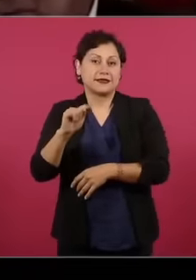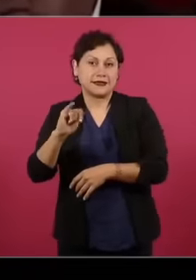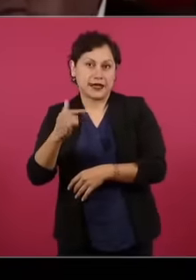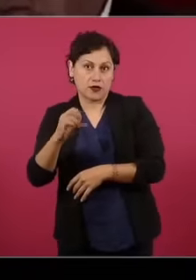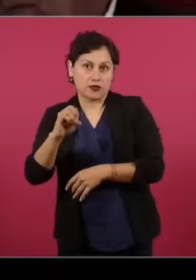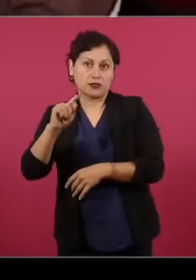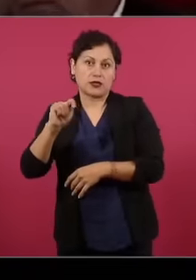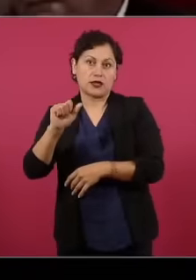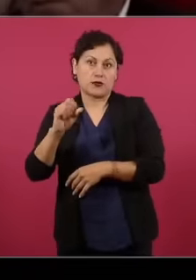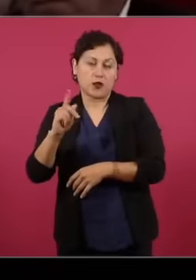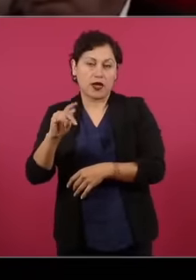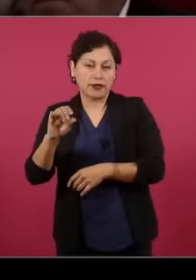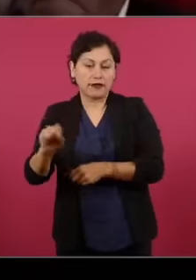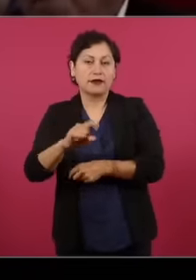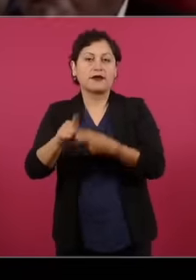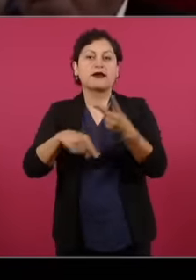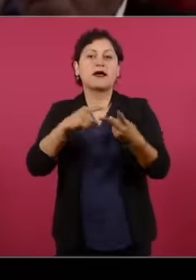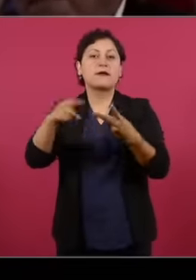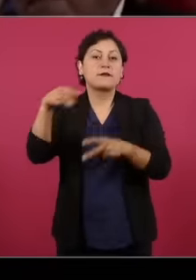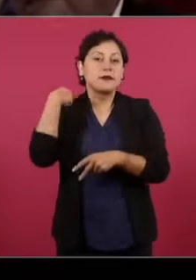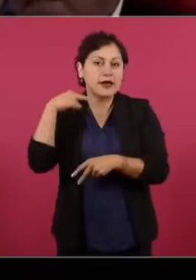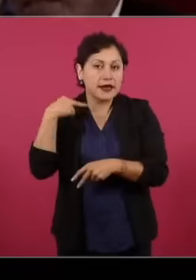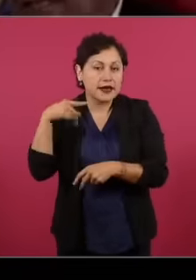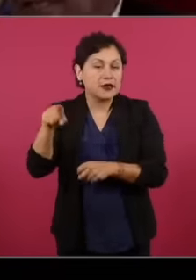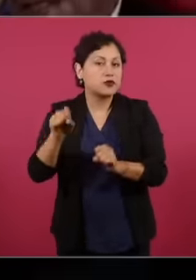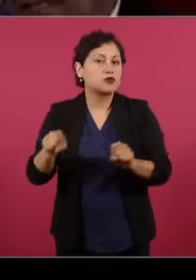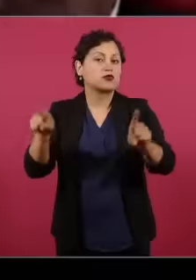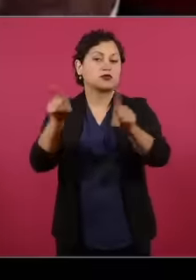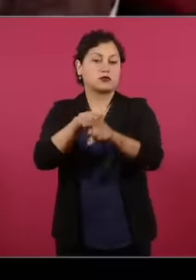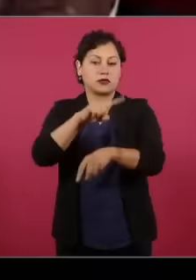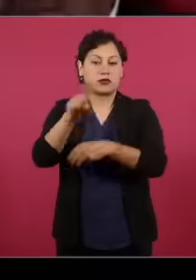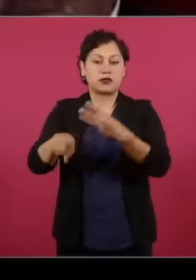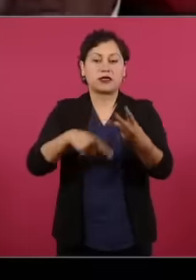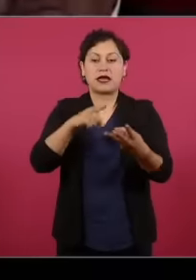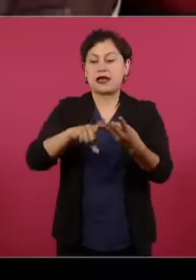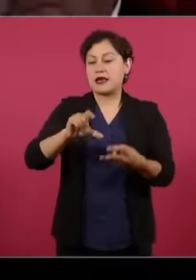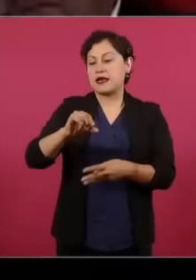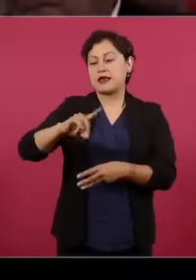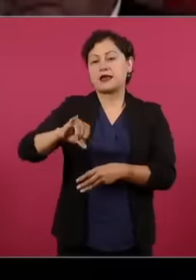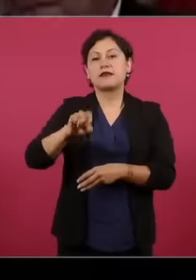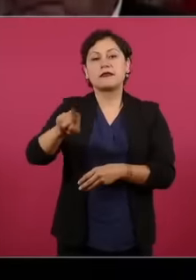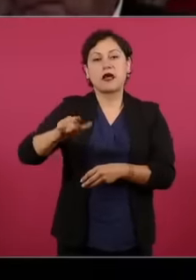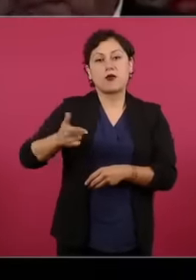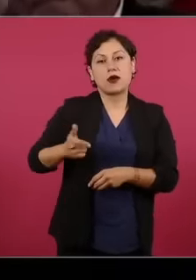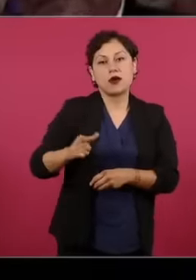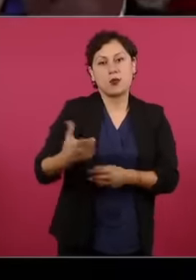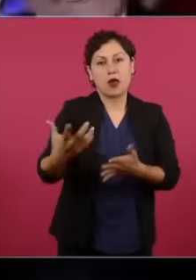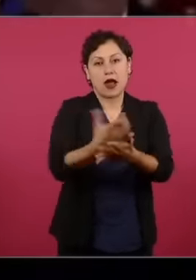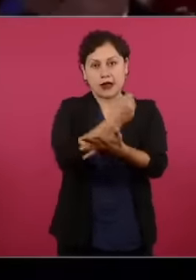Yunes en Veracruz de Livia Denise en Guanajuato